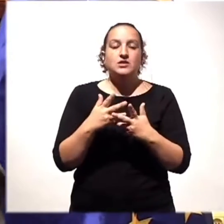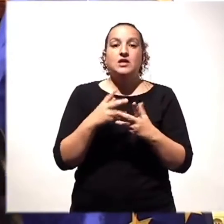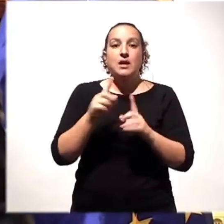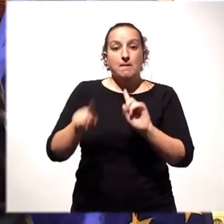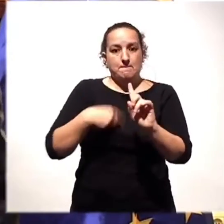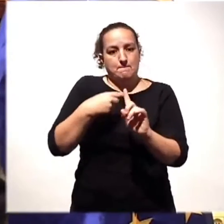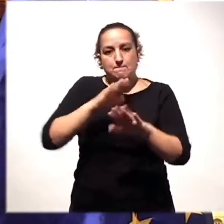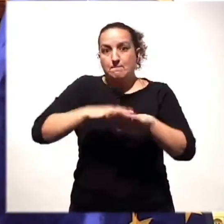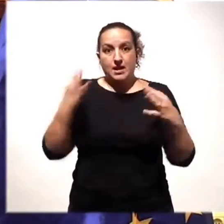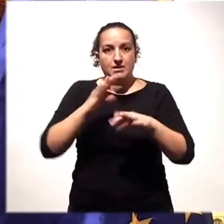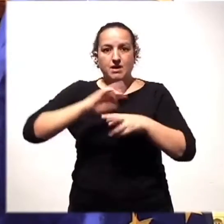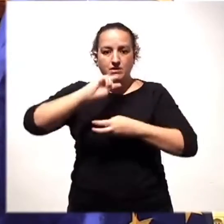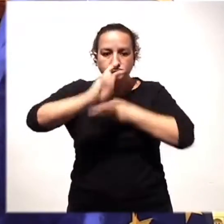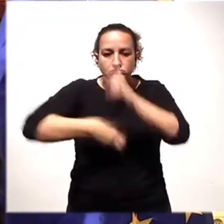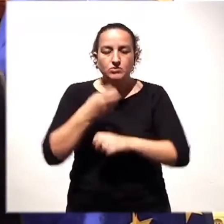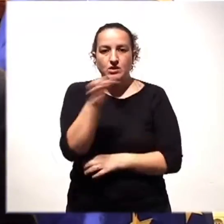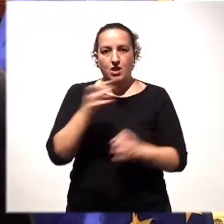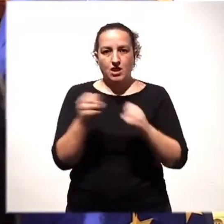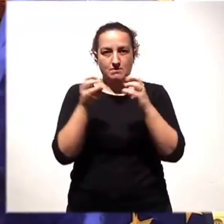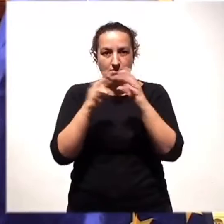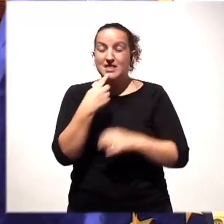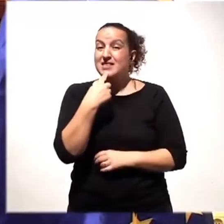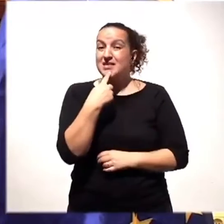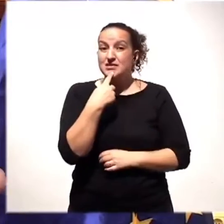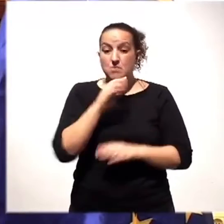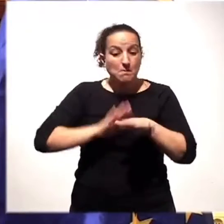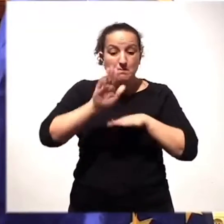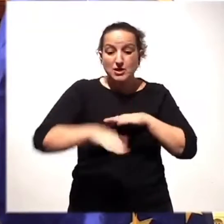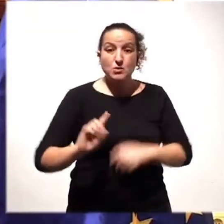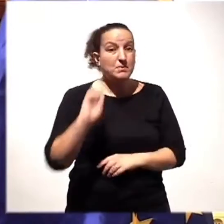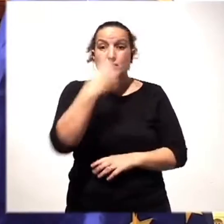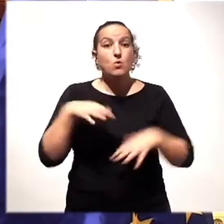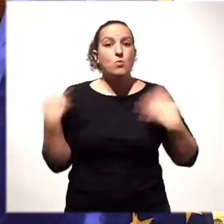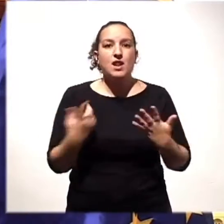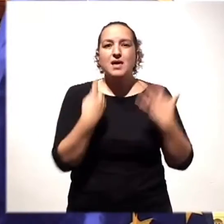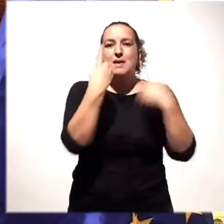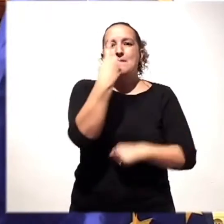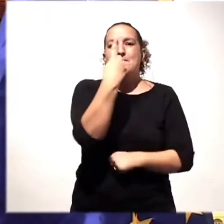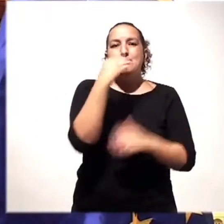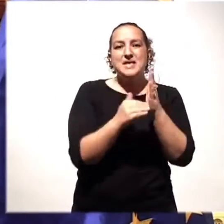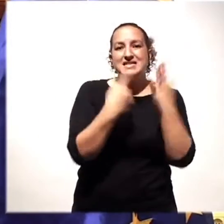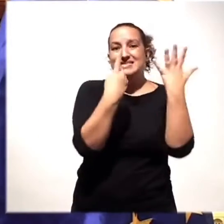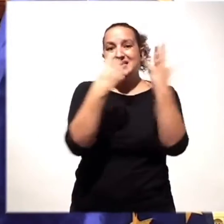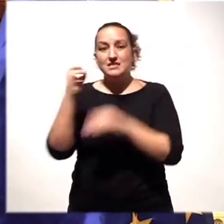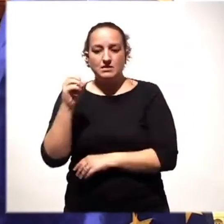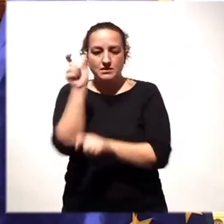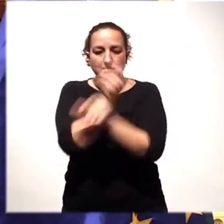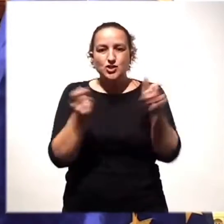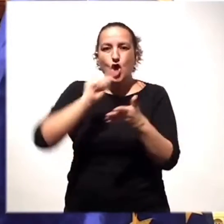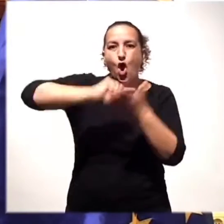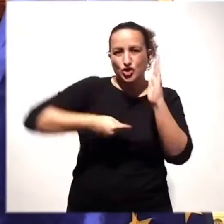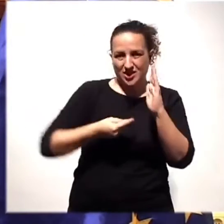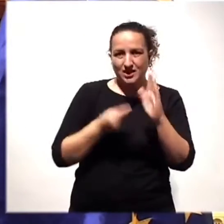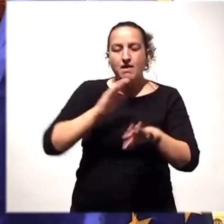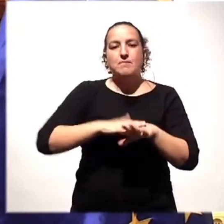la reconstrucción de La Palma. He dicho que el primer gran paso es la contratación de 1.600 personas que van a trabajar también para retirar